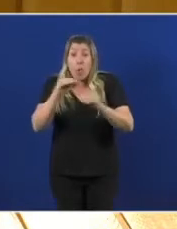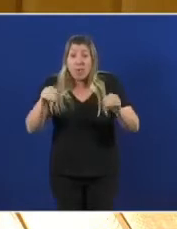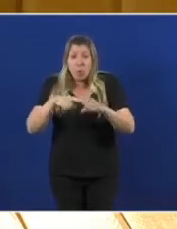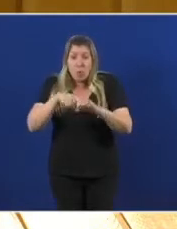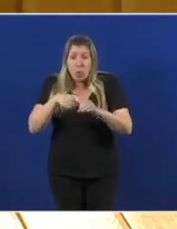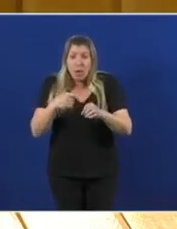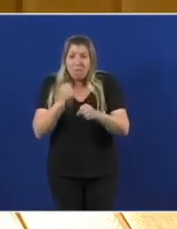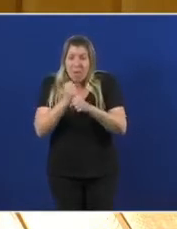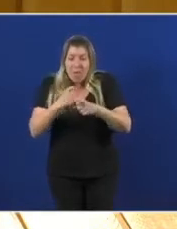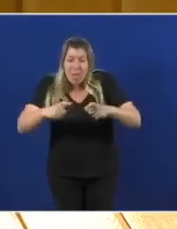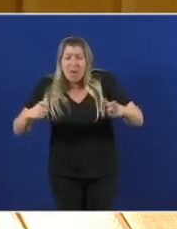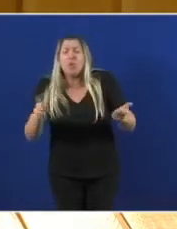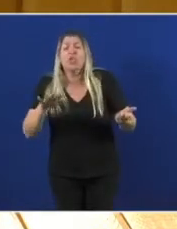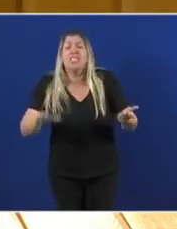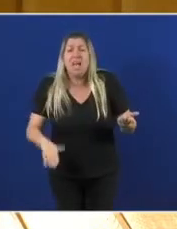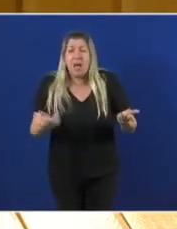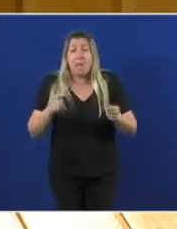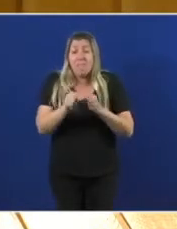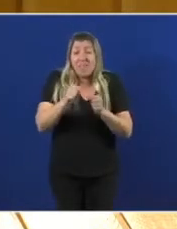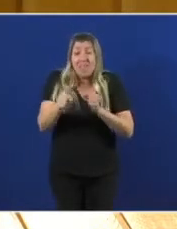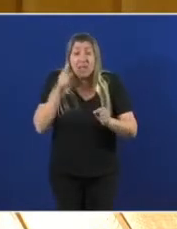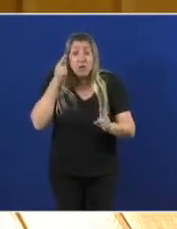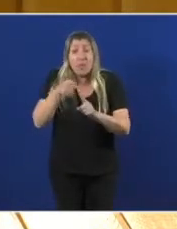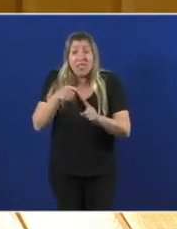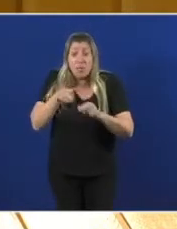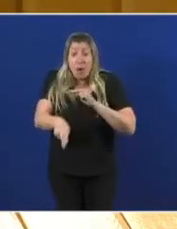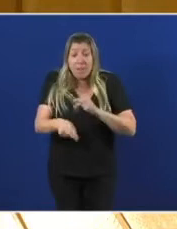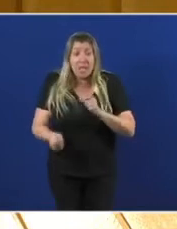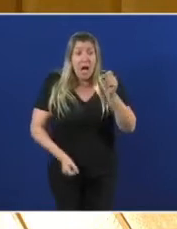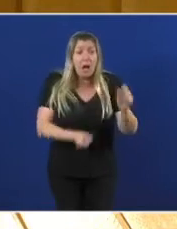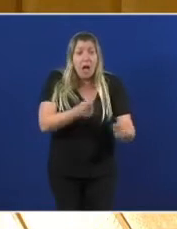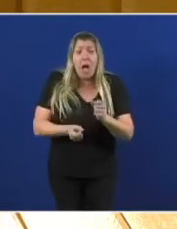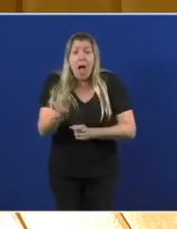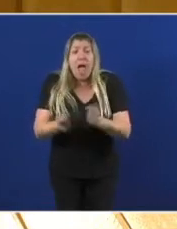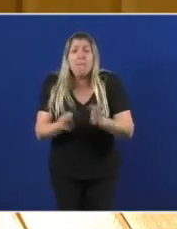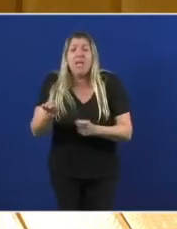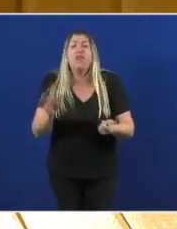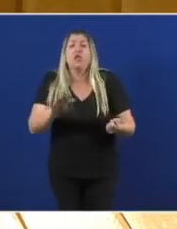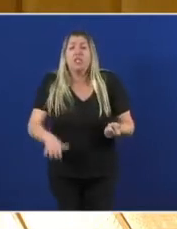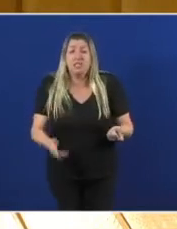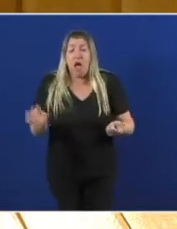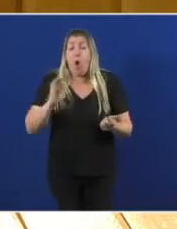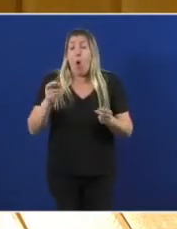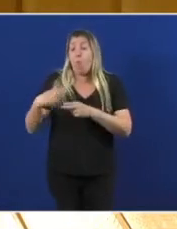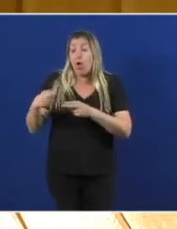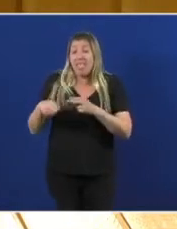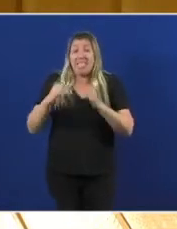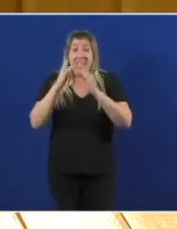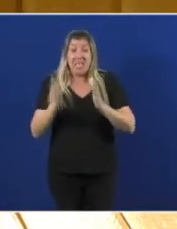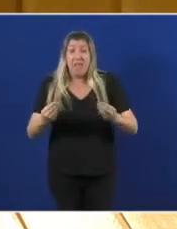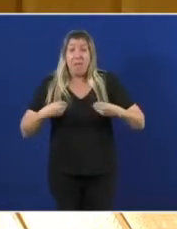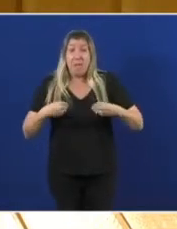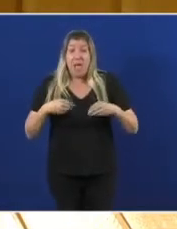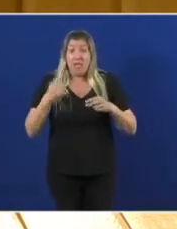medidas para evitar a emigración onde as políticas de vivenda que faciliten a emancipación